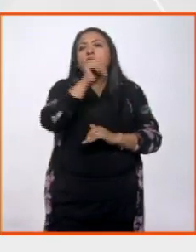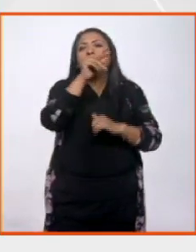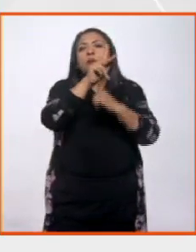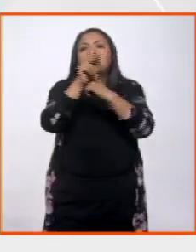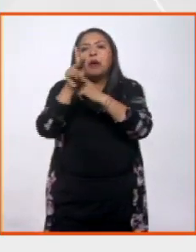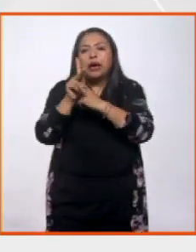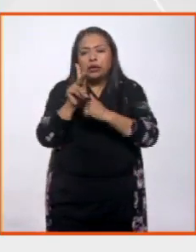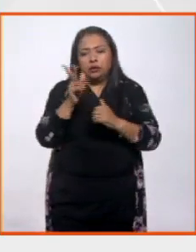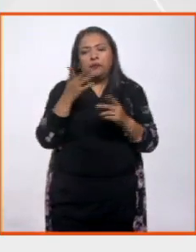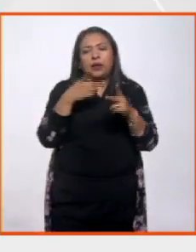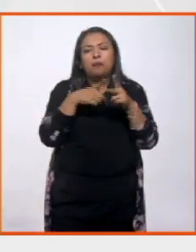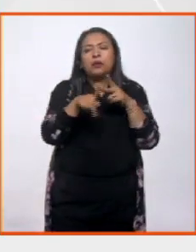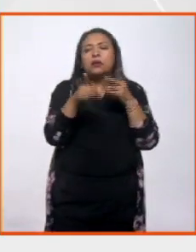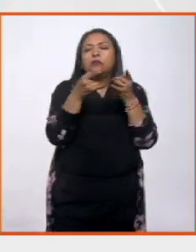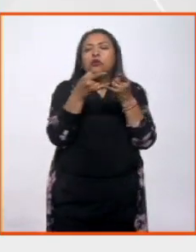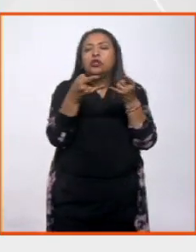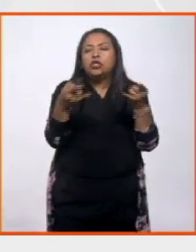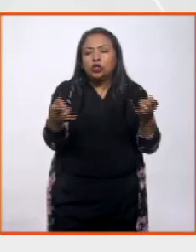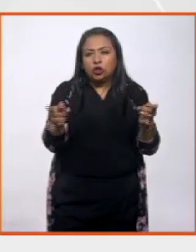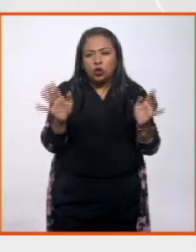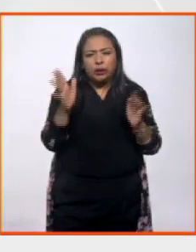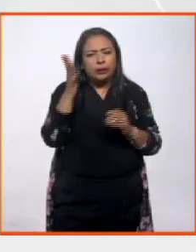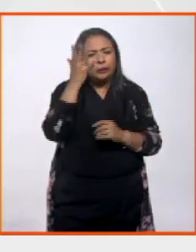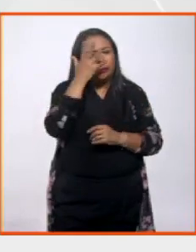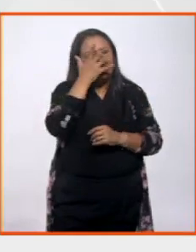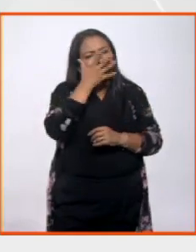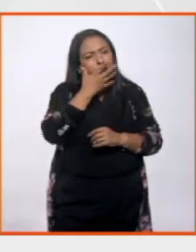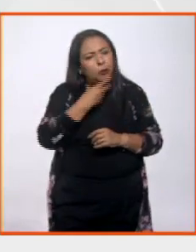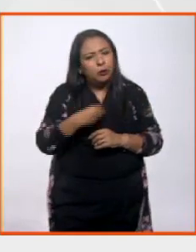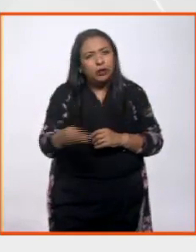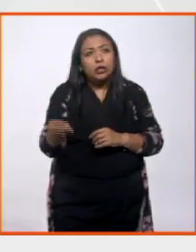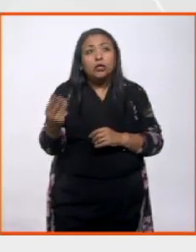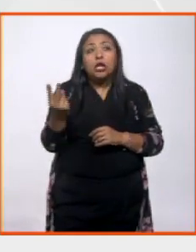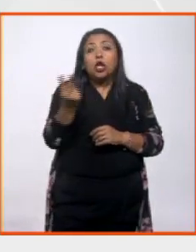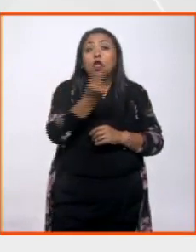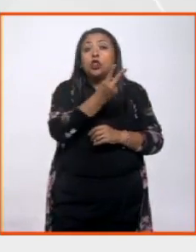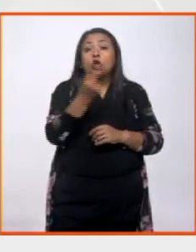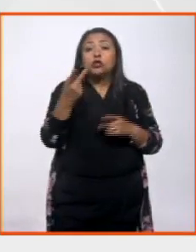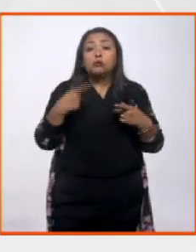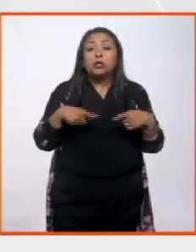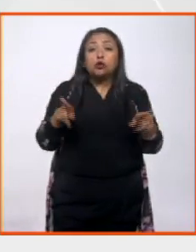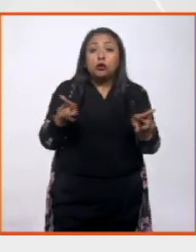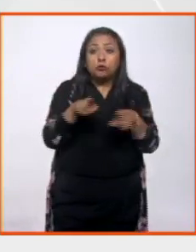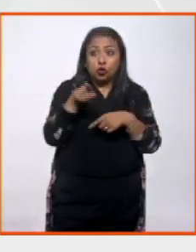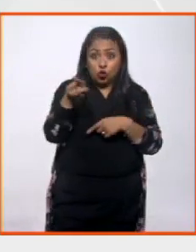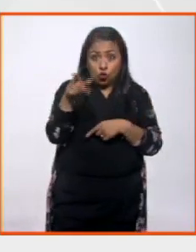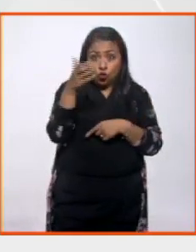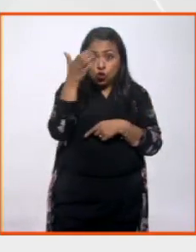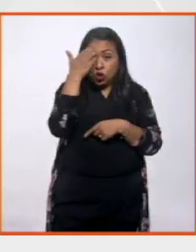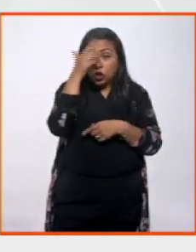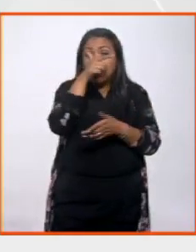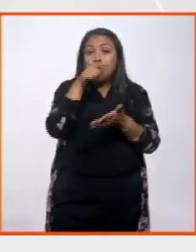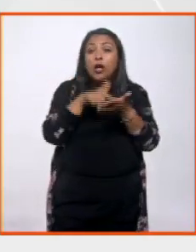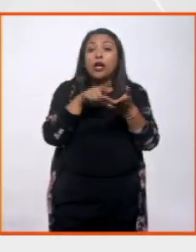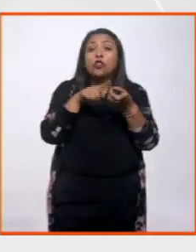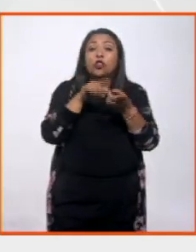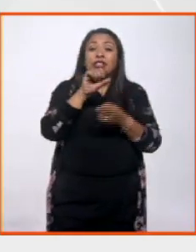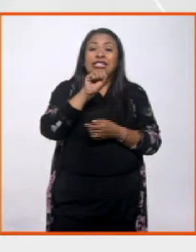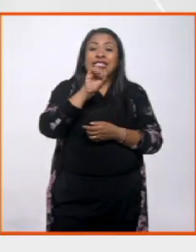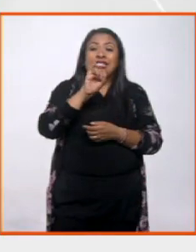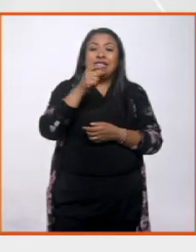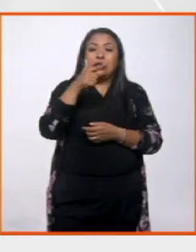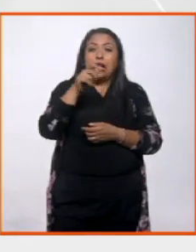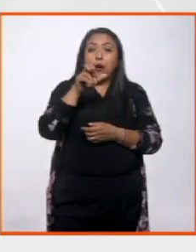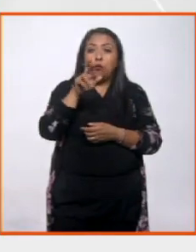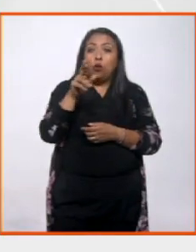sitios. Y vamos a comenzar con una historia fascinante de dos músicos que tú conociste en Singapur. Así es. Y que desde